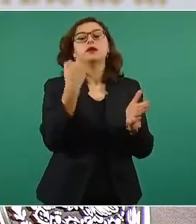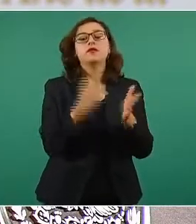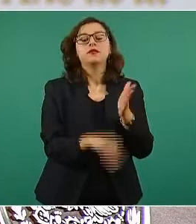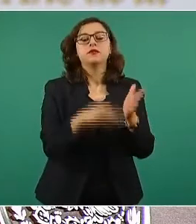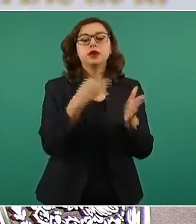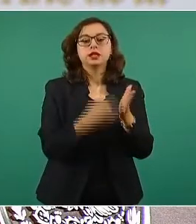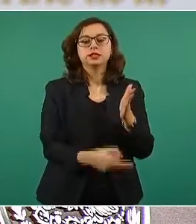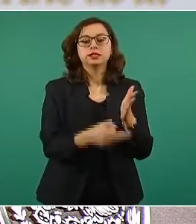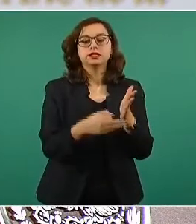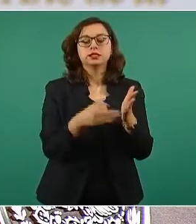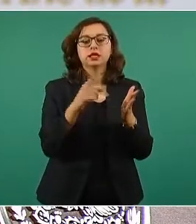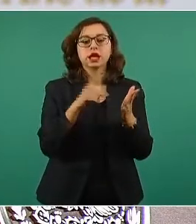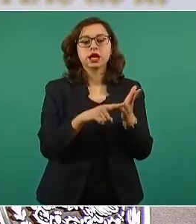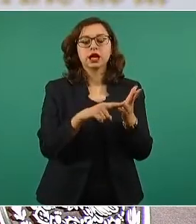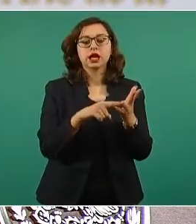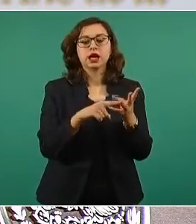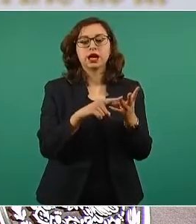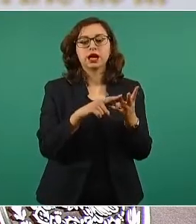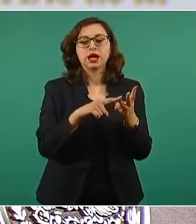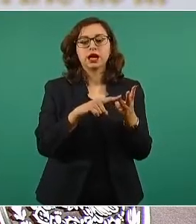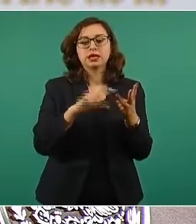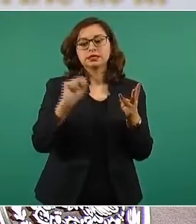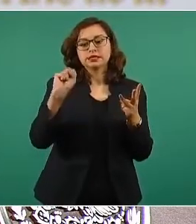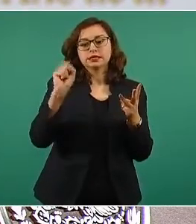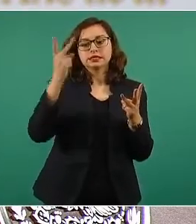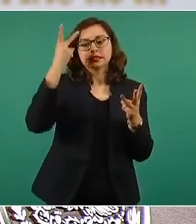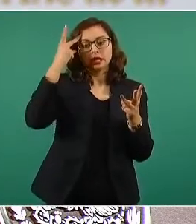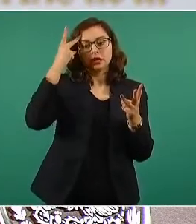San Luis y